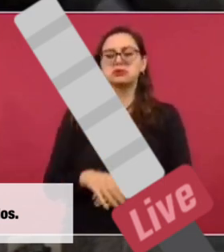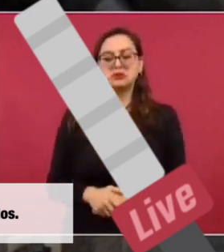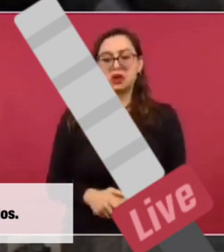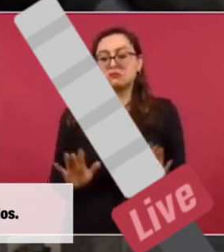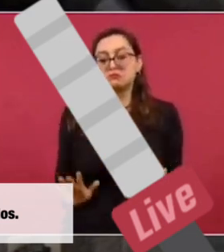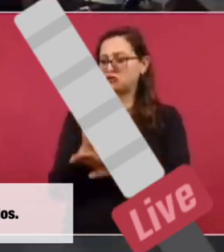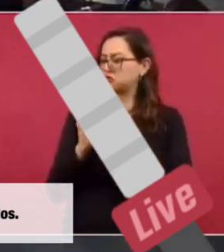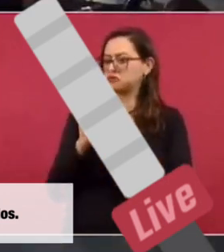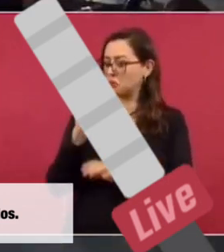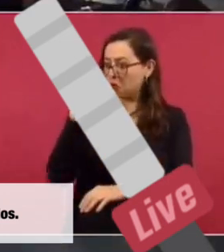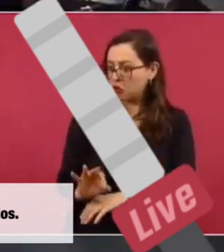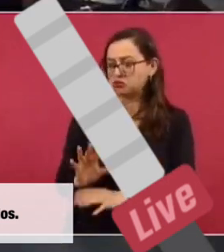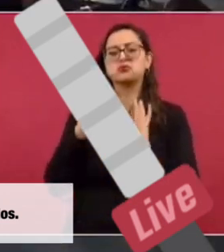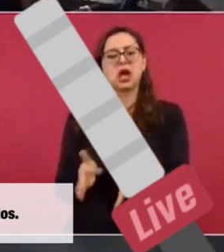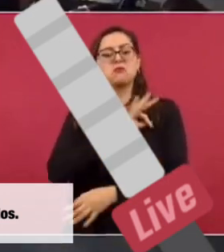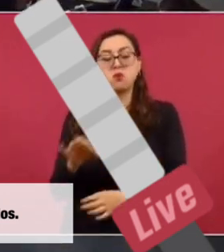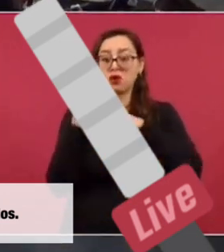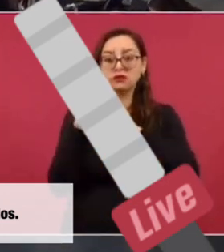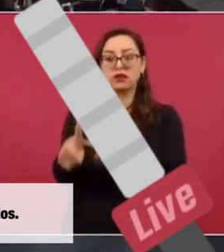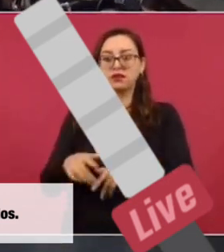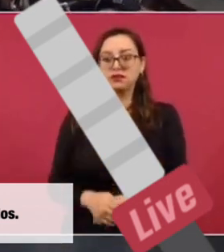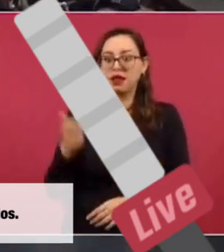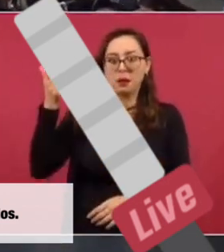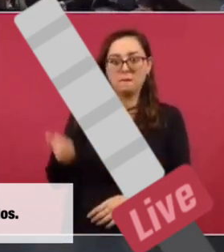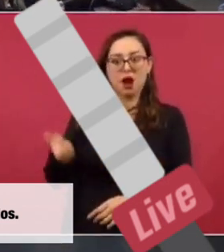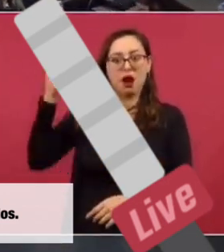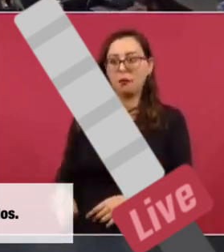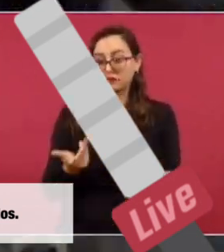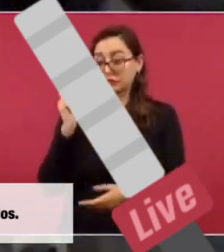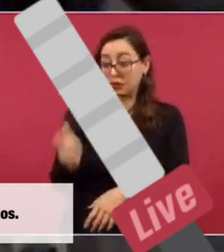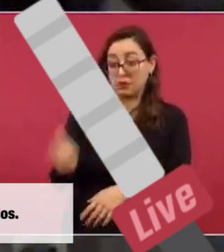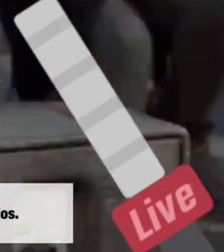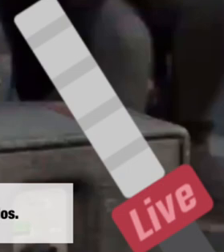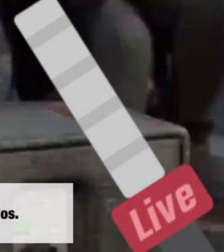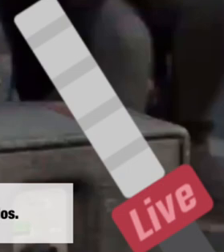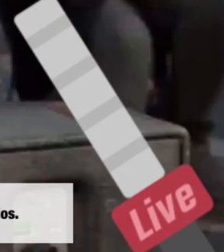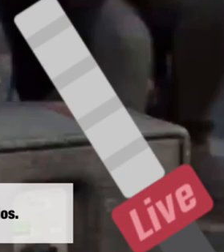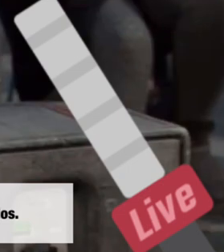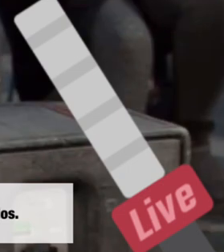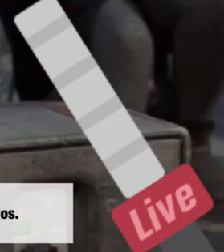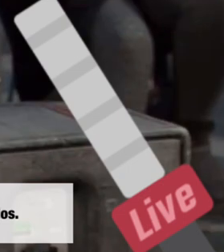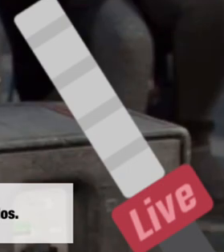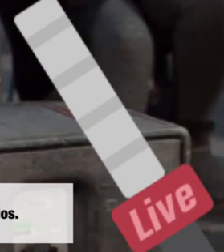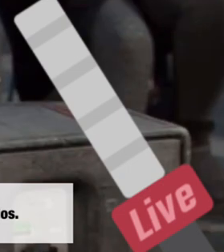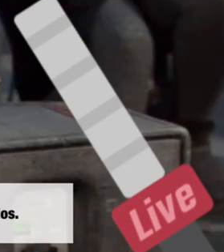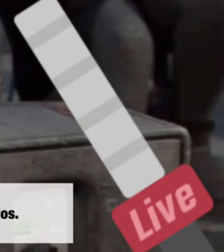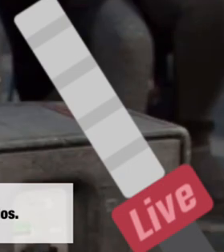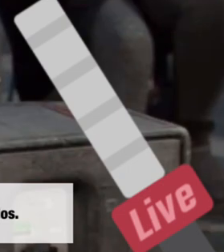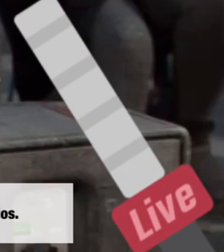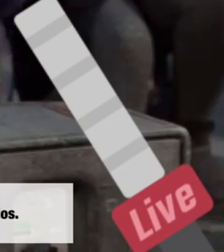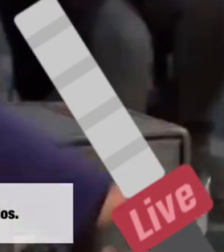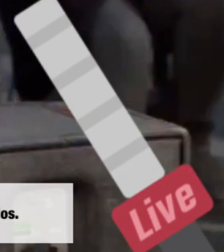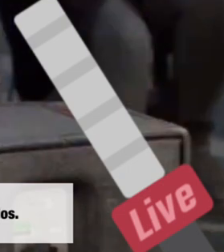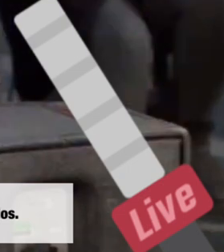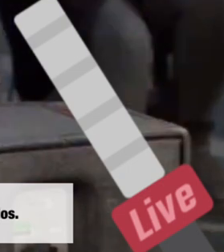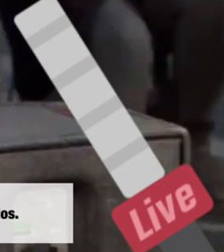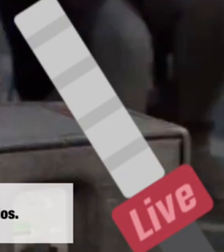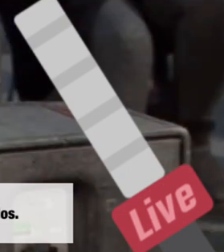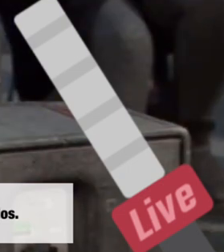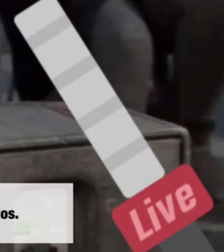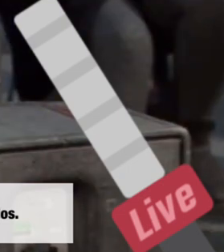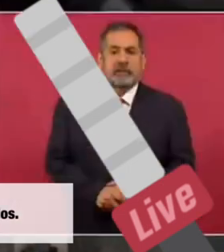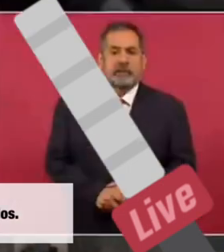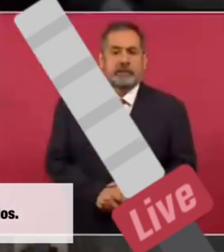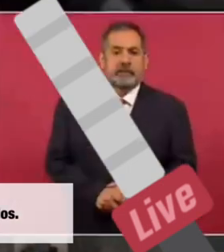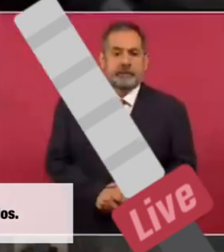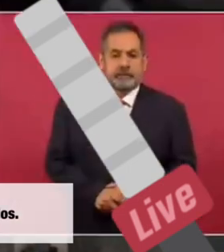% en 16 estados, tengan la posibilidad de mantener el registro y seguir cobrando sus prerrogativas. Van a poder hacer ahorros. Si no se gastaron el dinero ahora, lo van a poder ahorrar para utilizarlo en el siguiente proceso electoral,